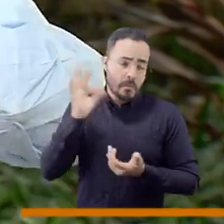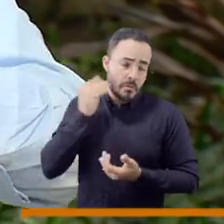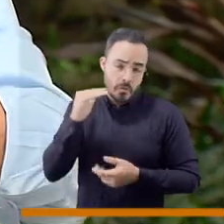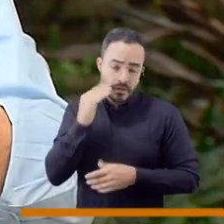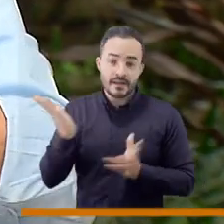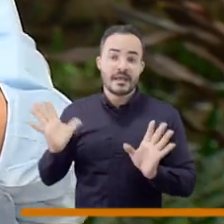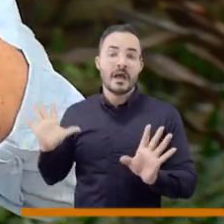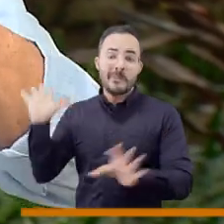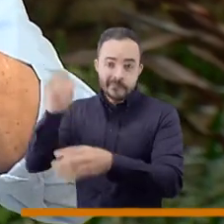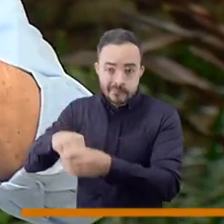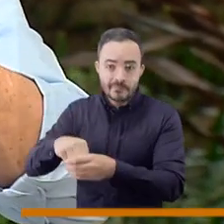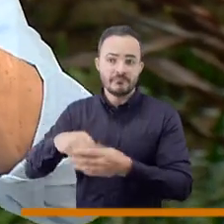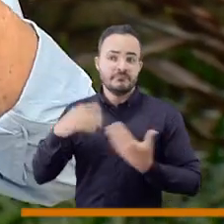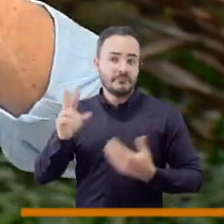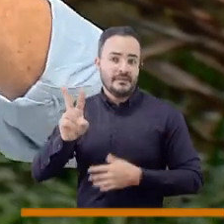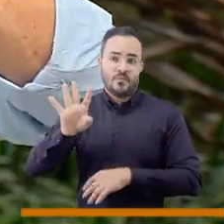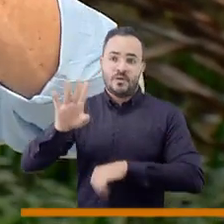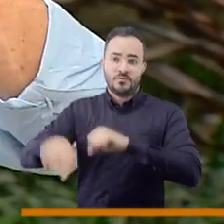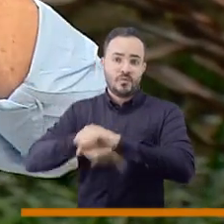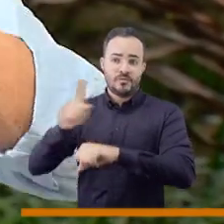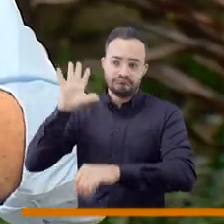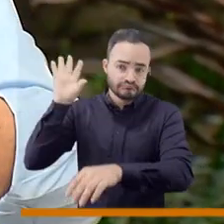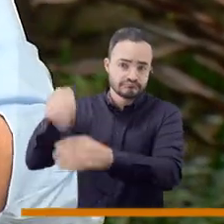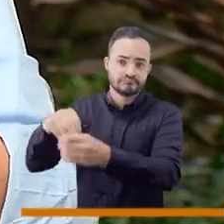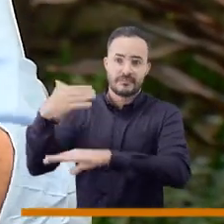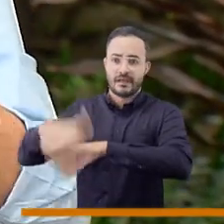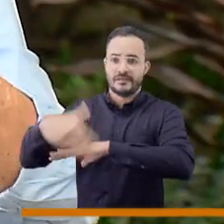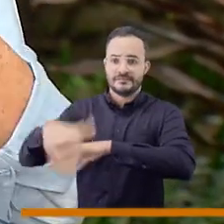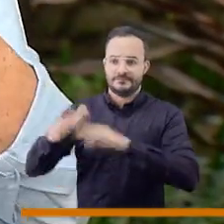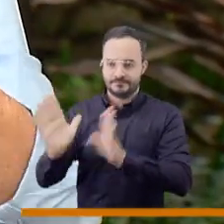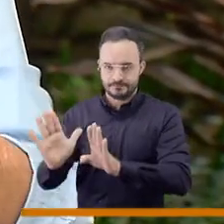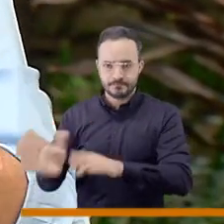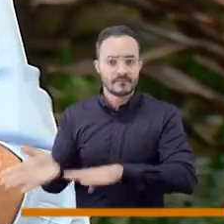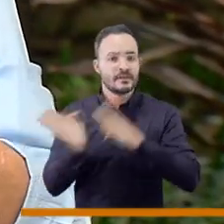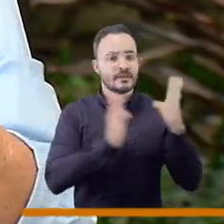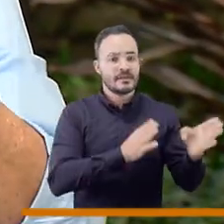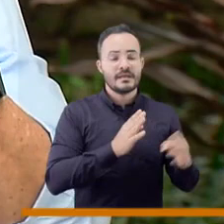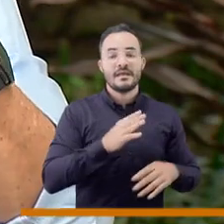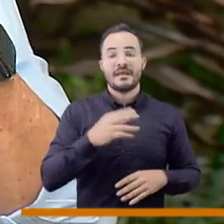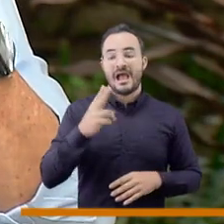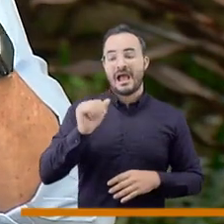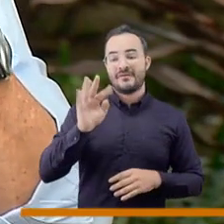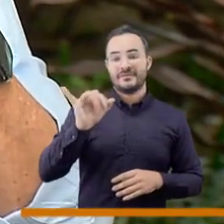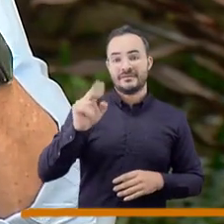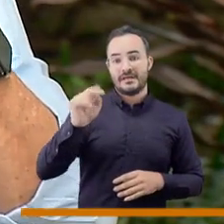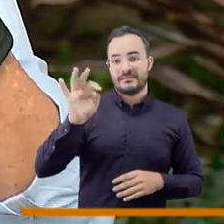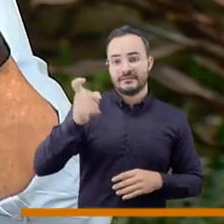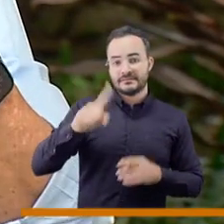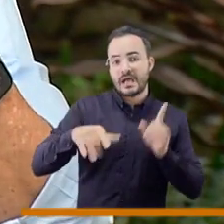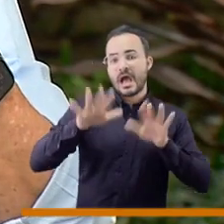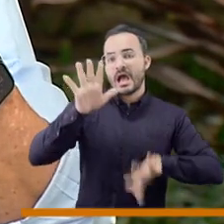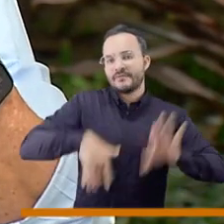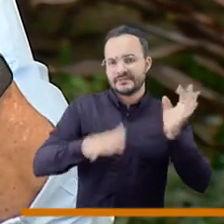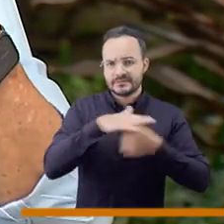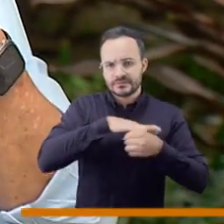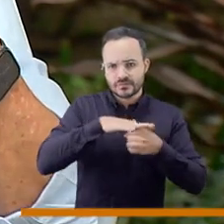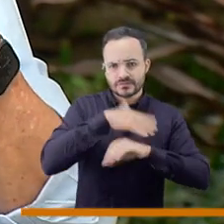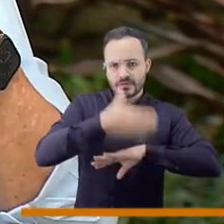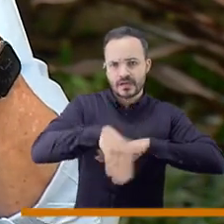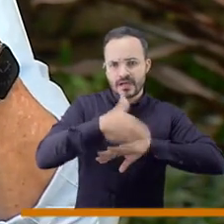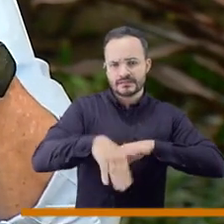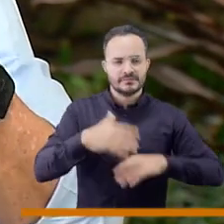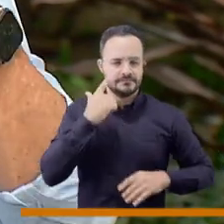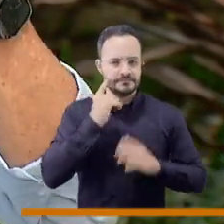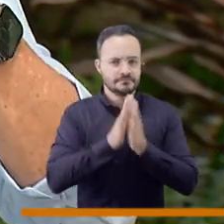que ya está en situación de 24 horas en la calle, en la calle su hábitat, y se habla de habitantes en calle cuando esa